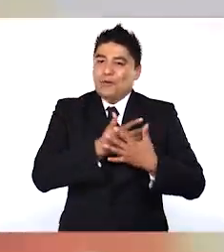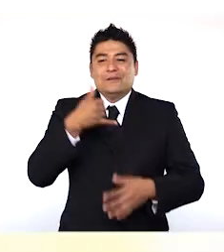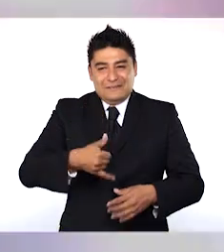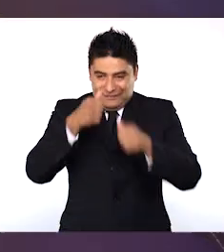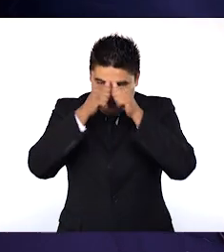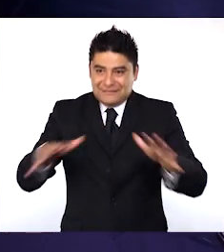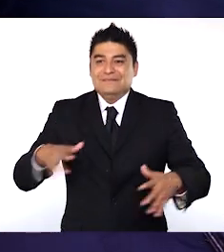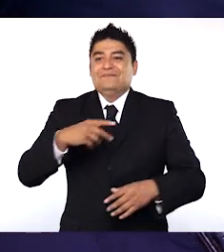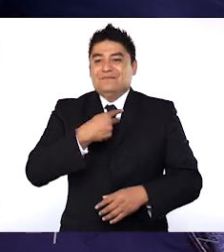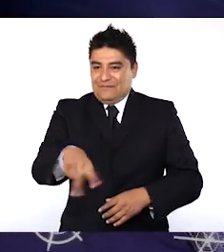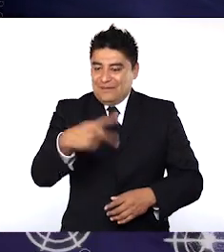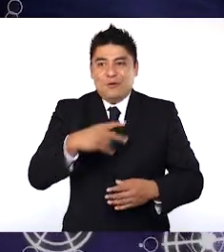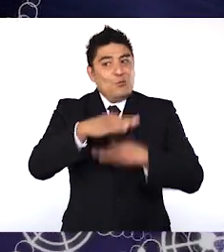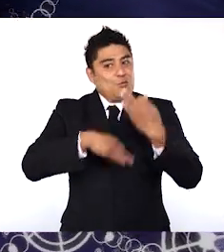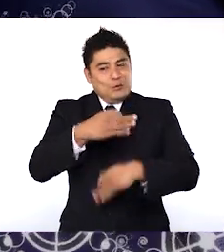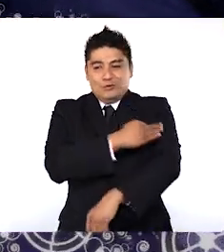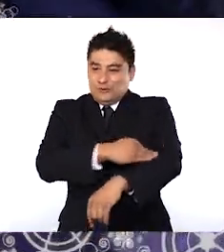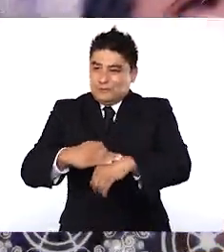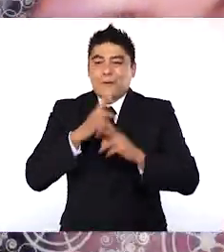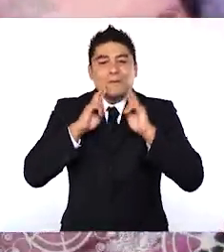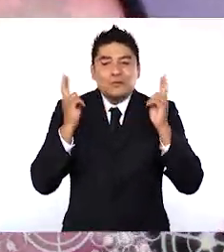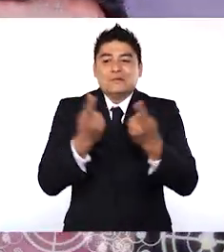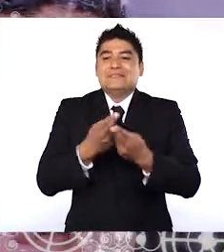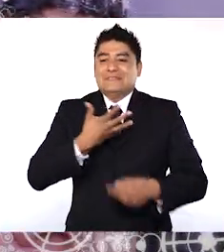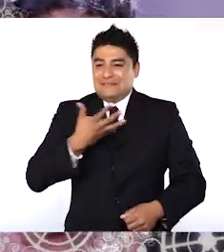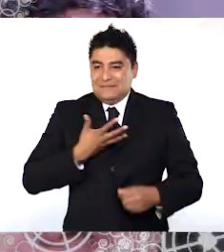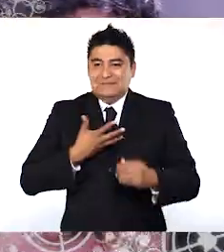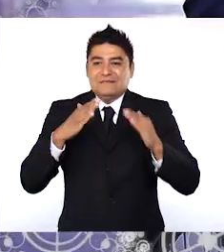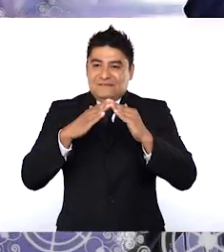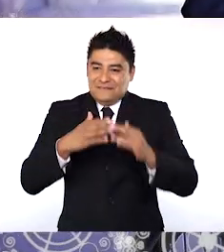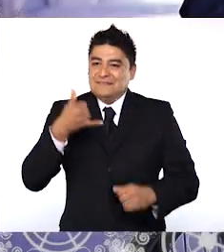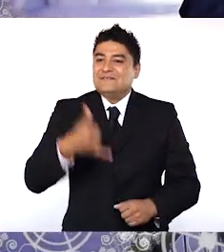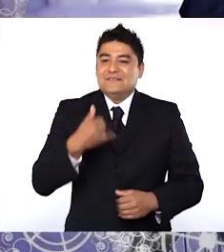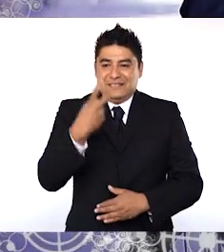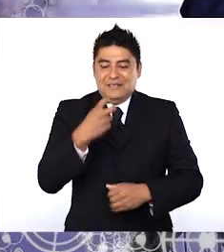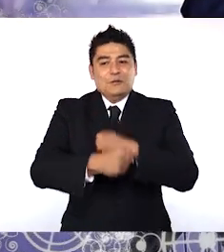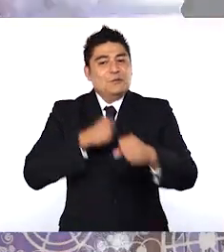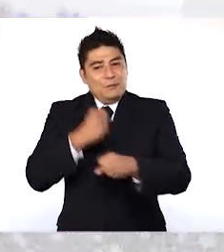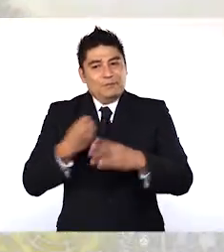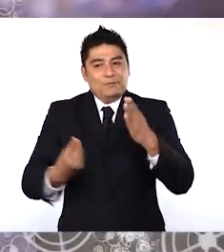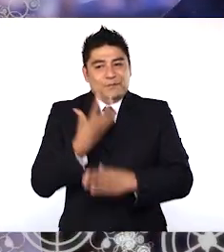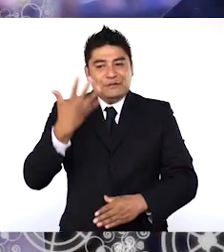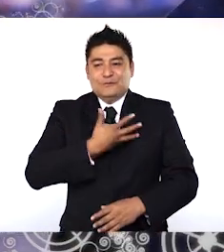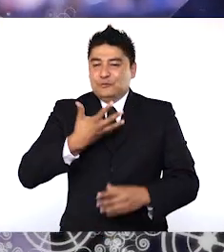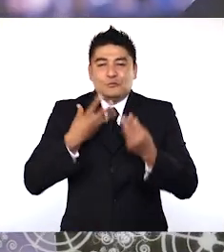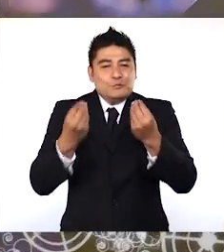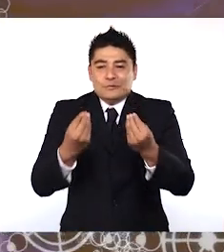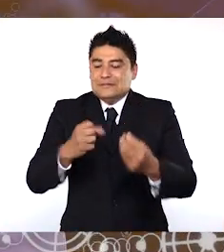Amor y bendiciones para ti y toda tu familia. Que la unión familiar reine en tu hogar. Que este año nuevo